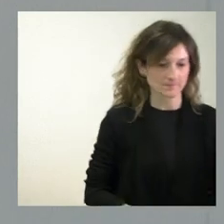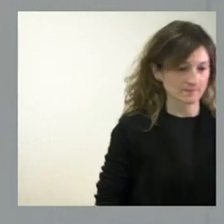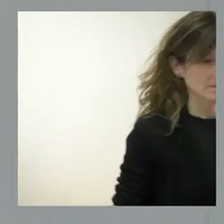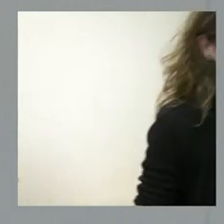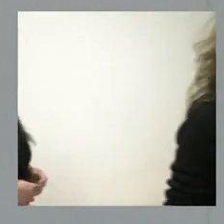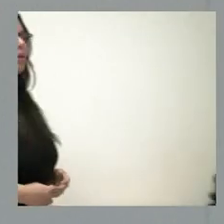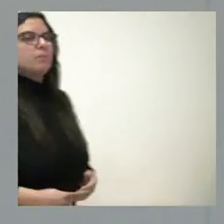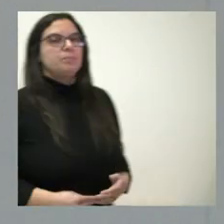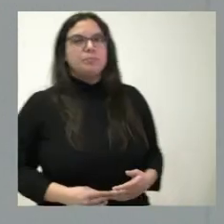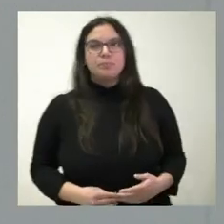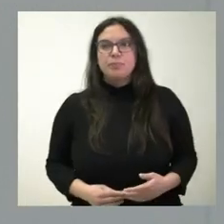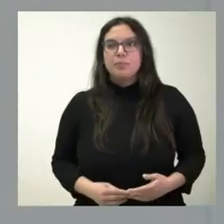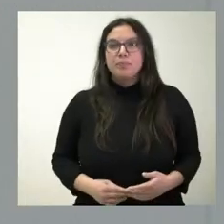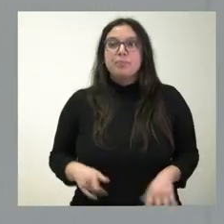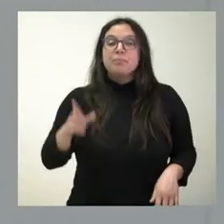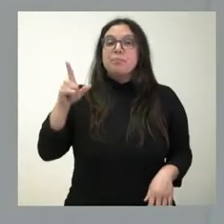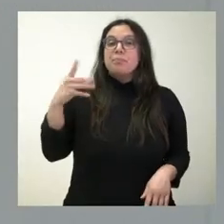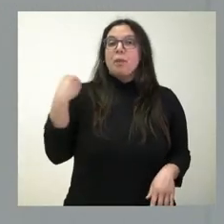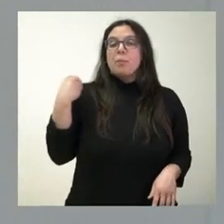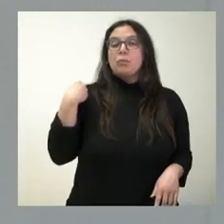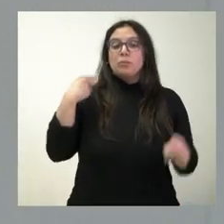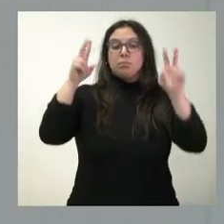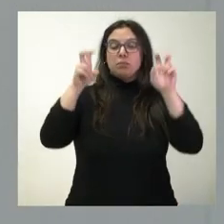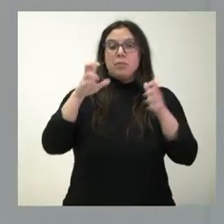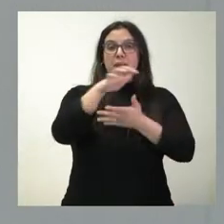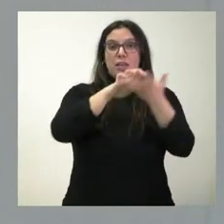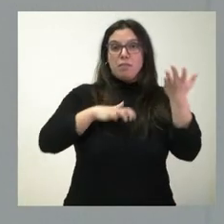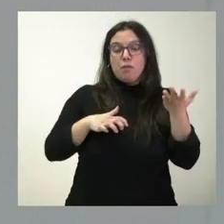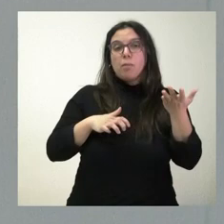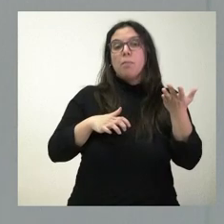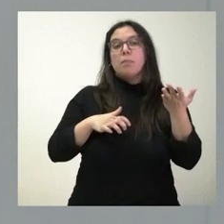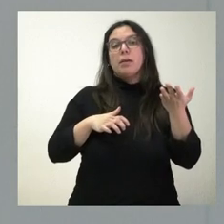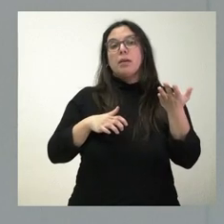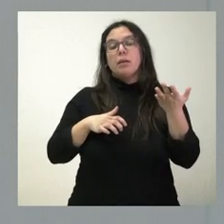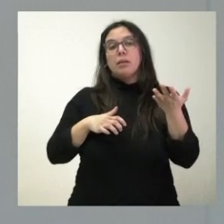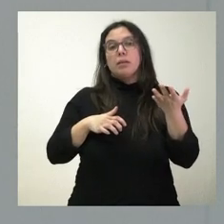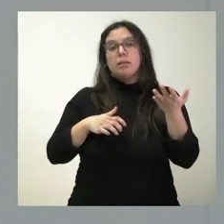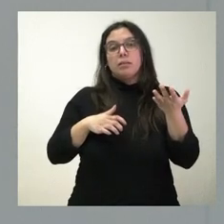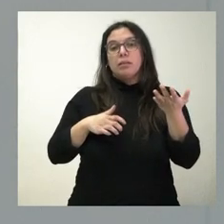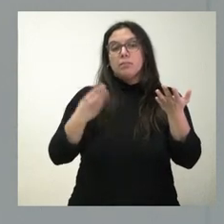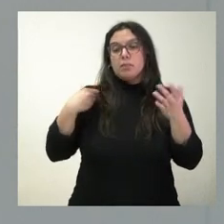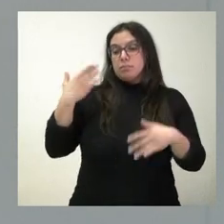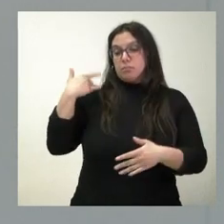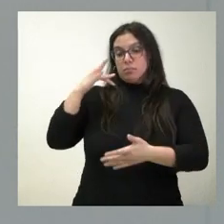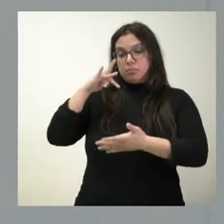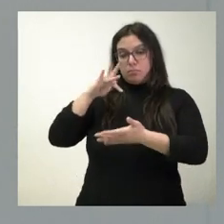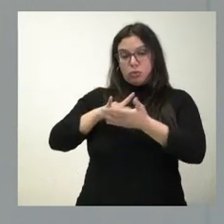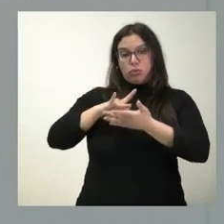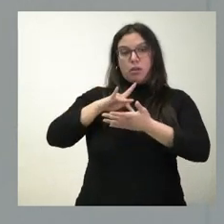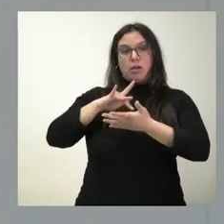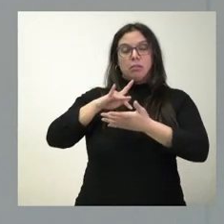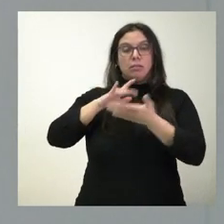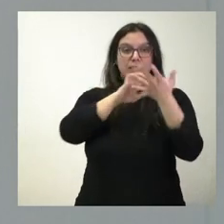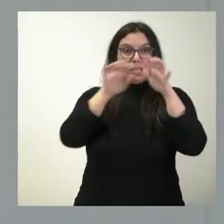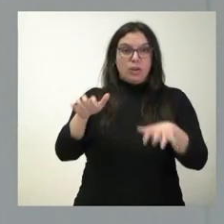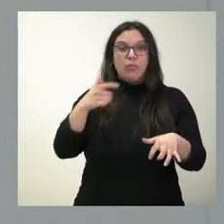opinión respecto del informe favorable a lo que se hizo aquel día en las Cortes de Castilla. Nosotros respetamos